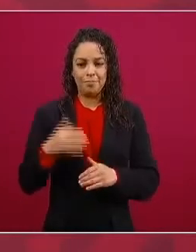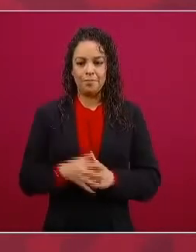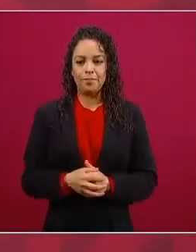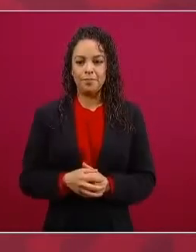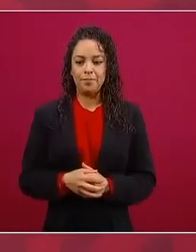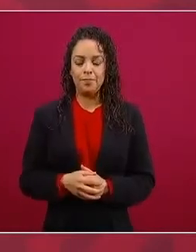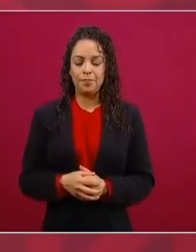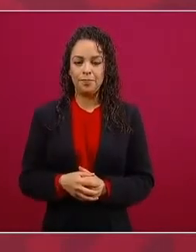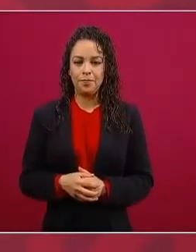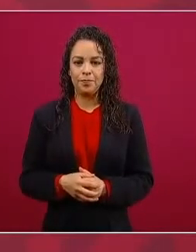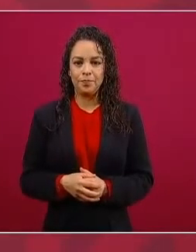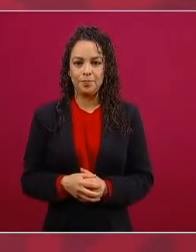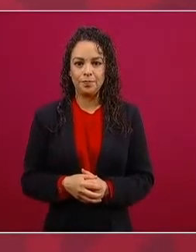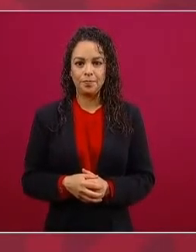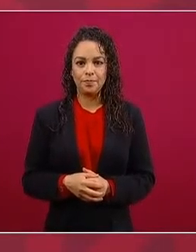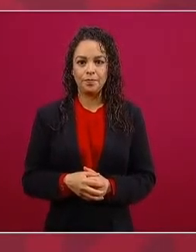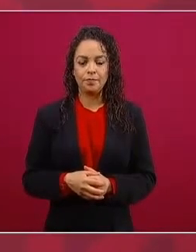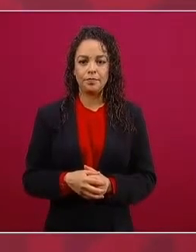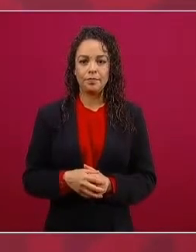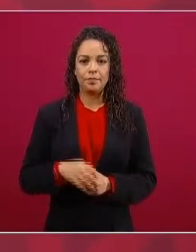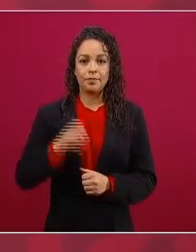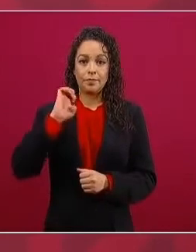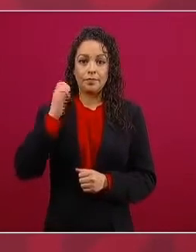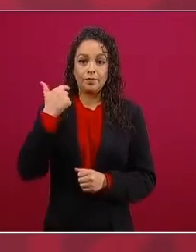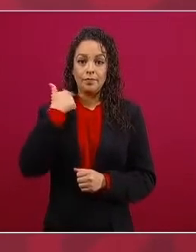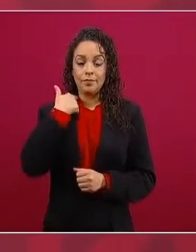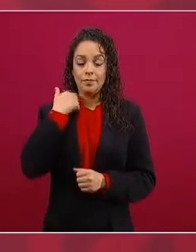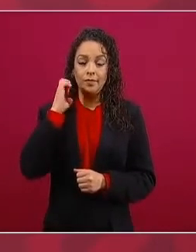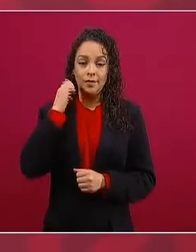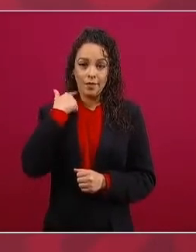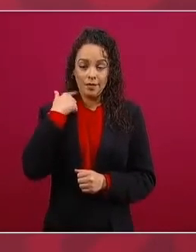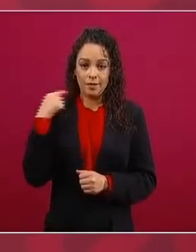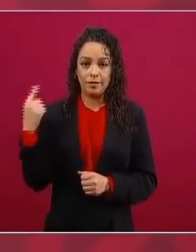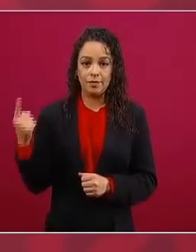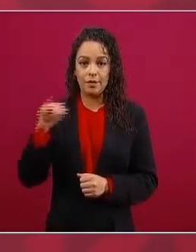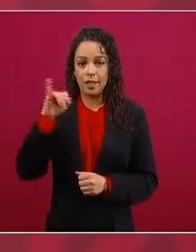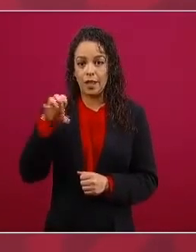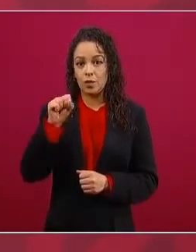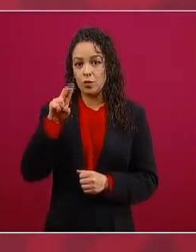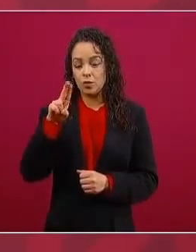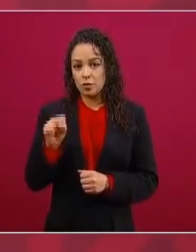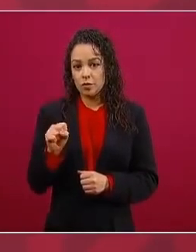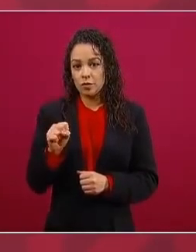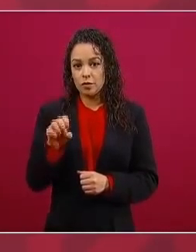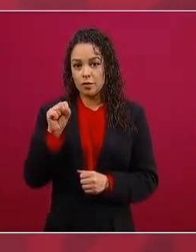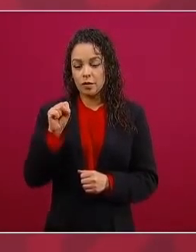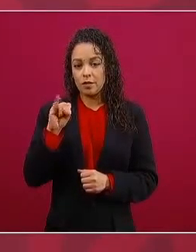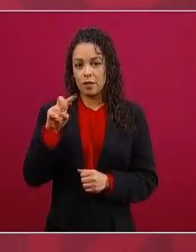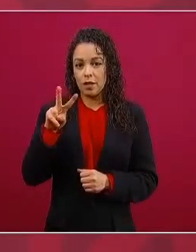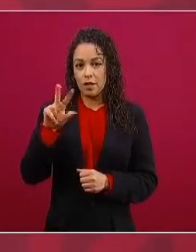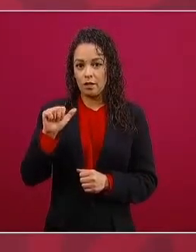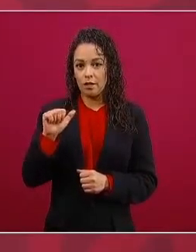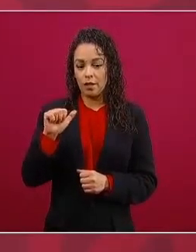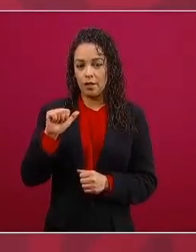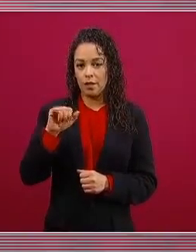secretario de Hacienda Jesús Filba Gerson